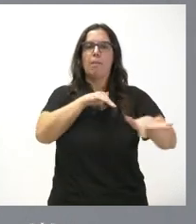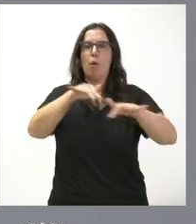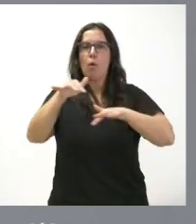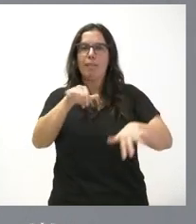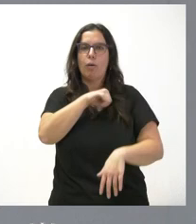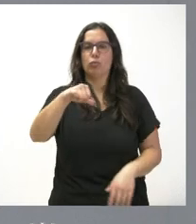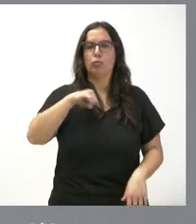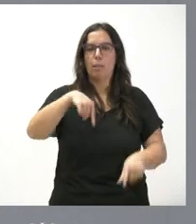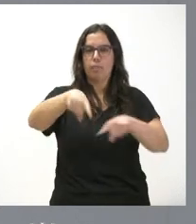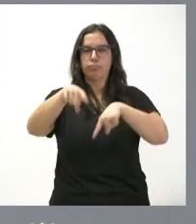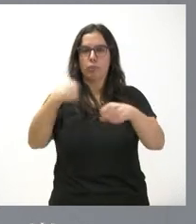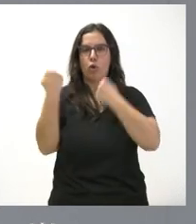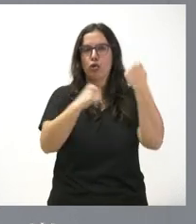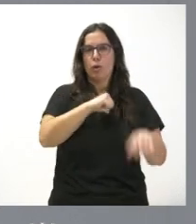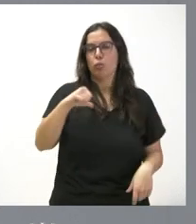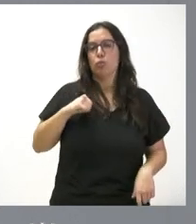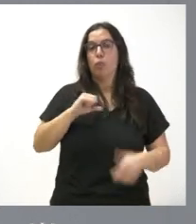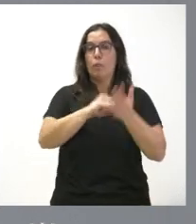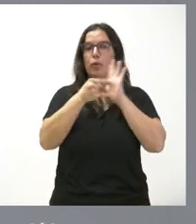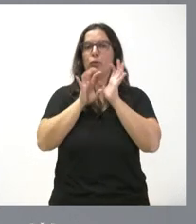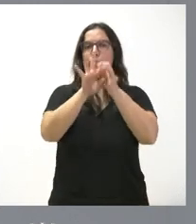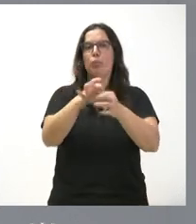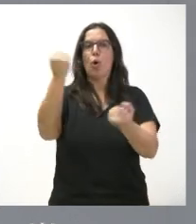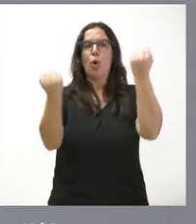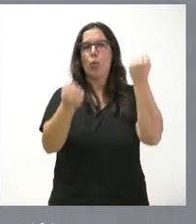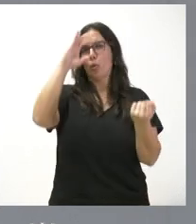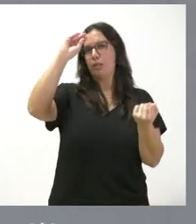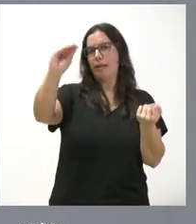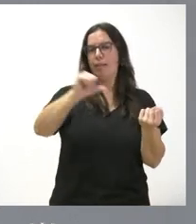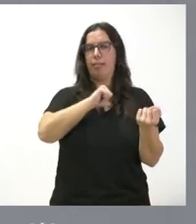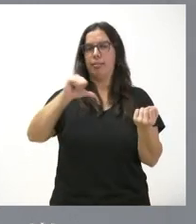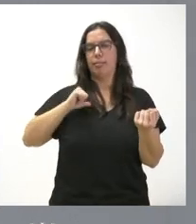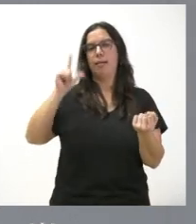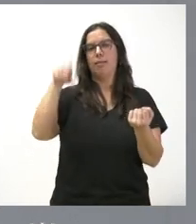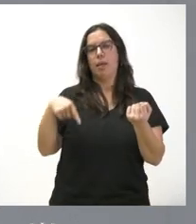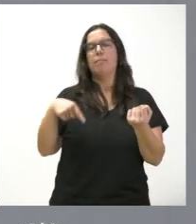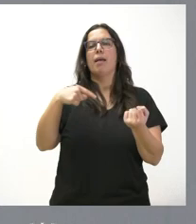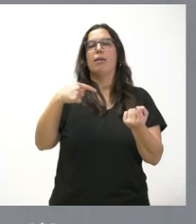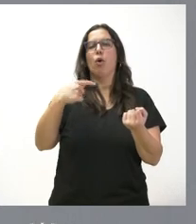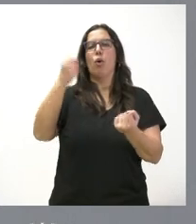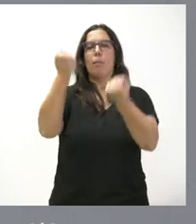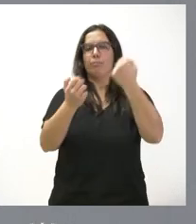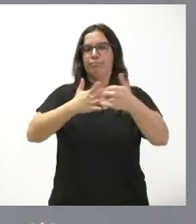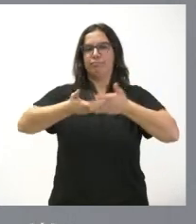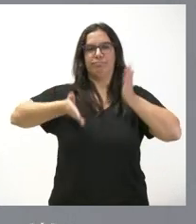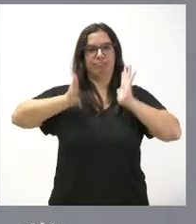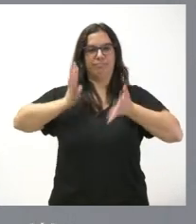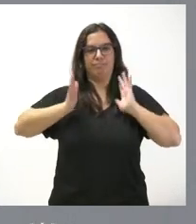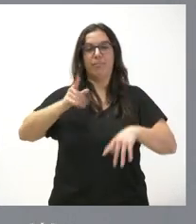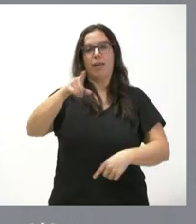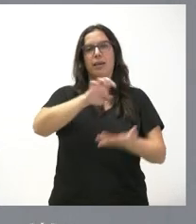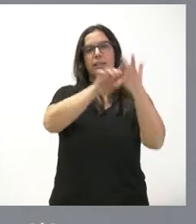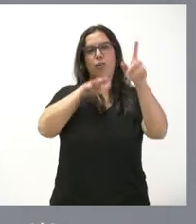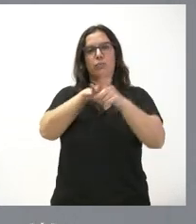autónoma y, por tanto, por los proyectos que tienen que ver con la conducción inteligente y las conducciones sin conductor, donde Castilla y León tendrá un papel